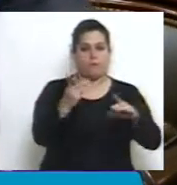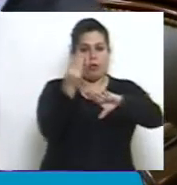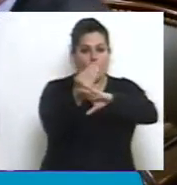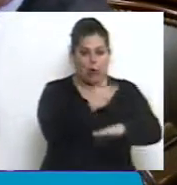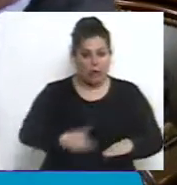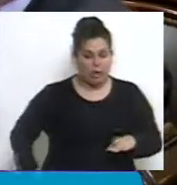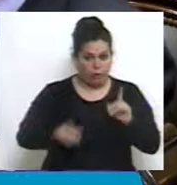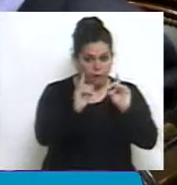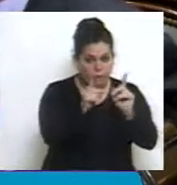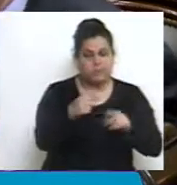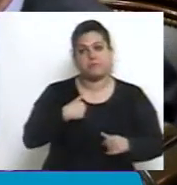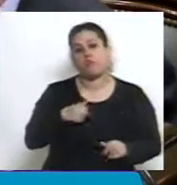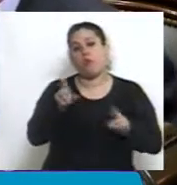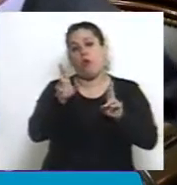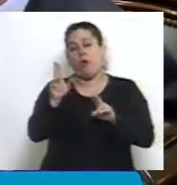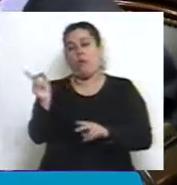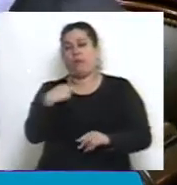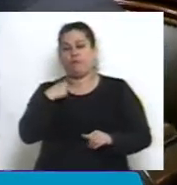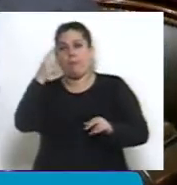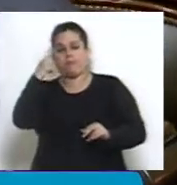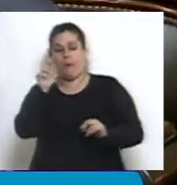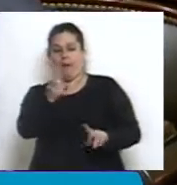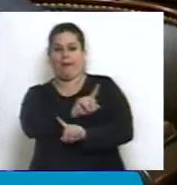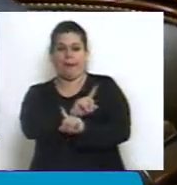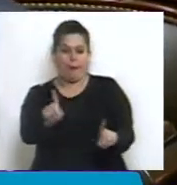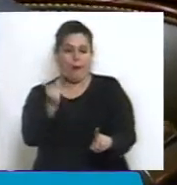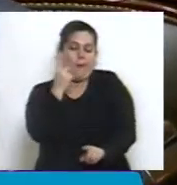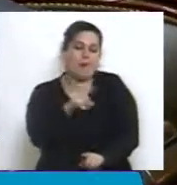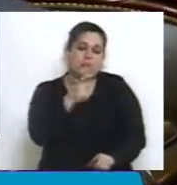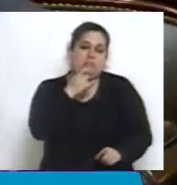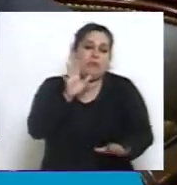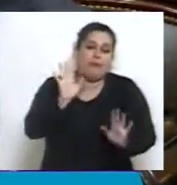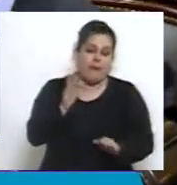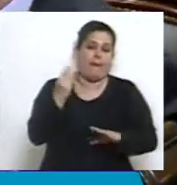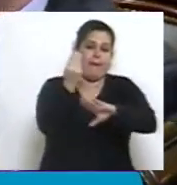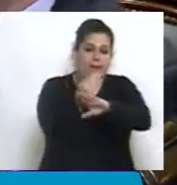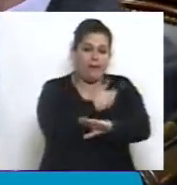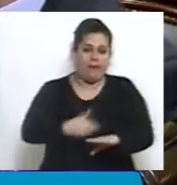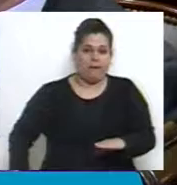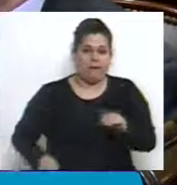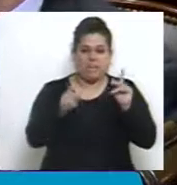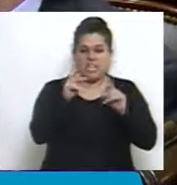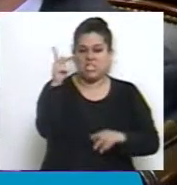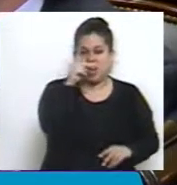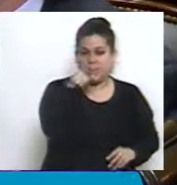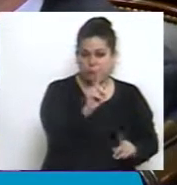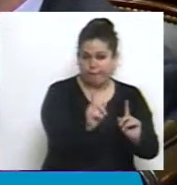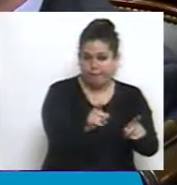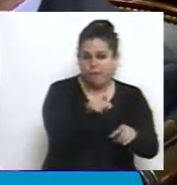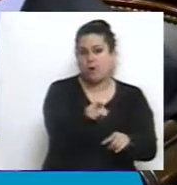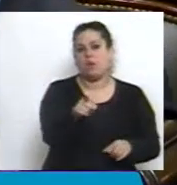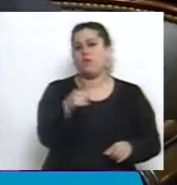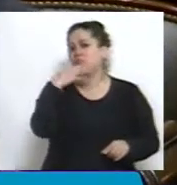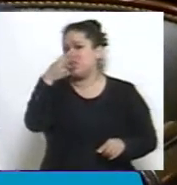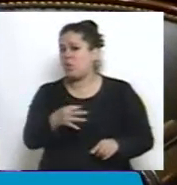nosotros tenemos la expectativa que, felizmente, esto no sea así, pero en ese caso podrían modificar, como lo han hecho ya este año, han introducido